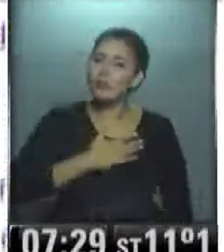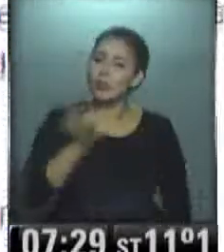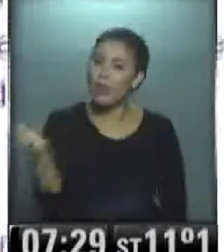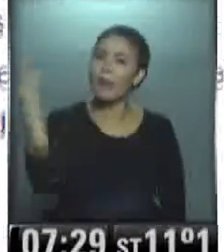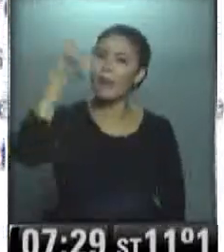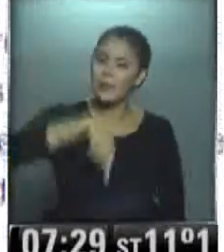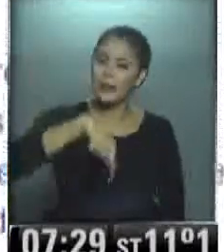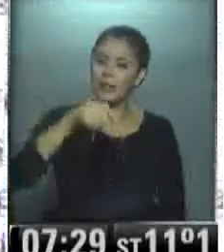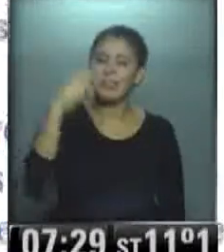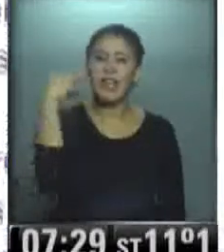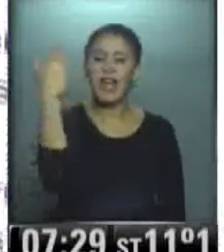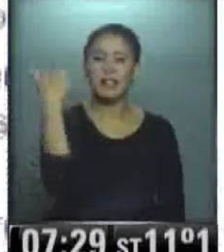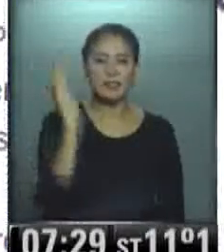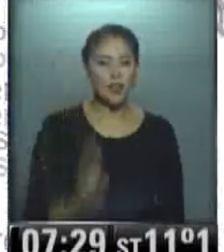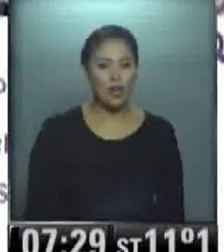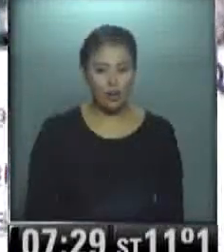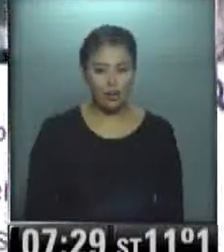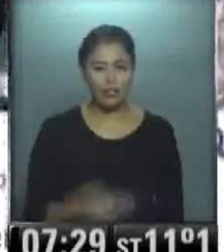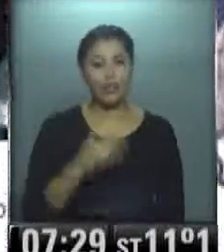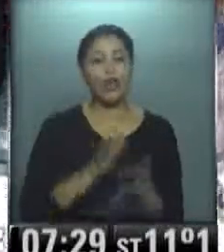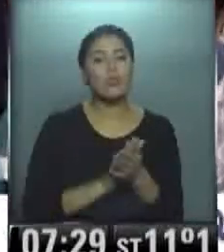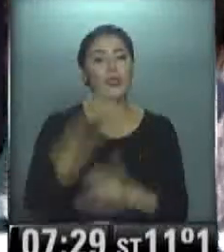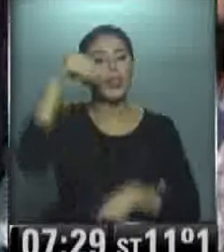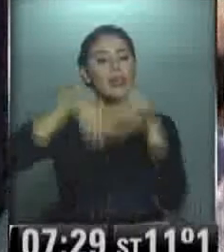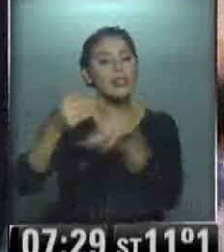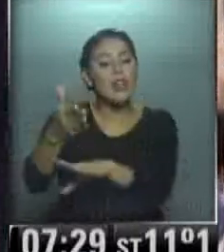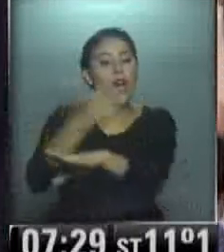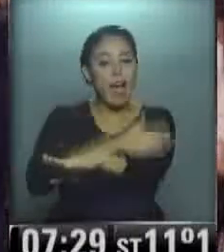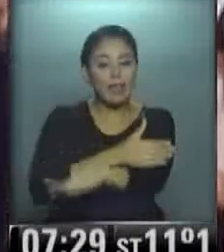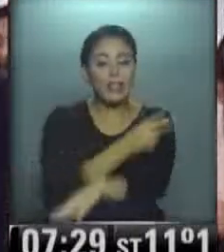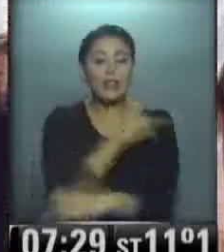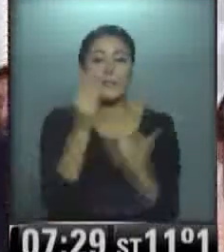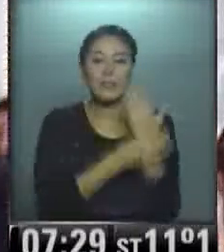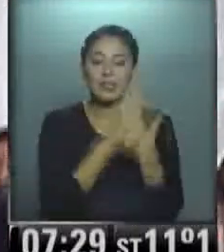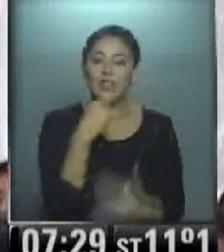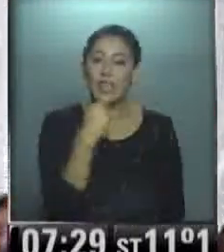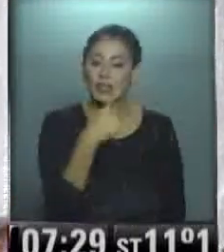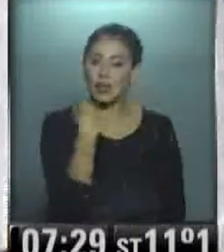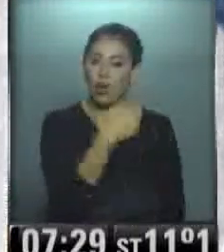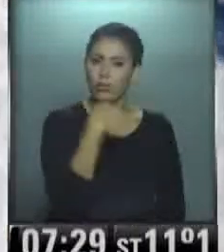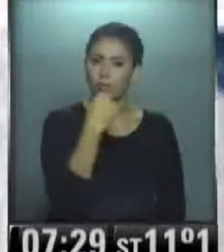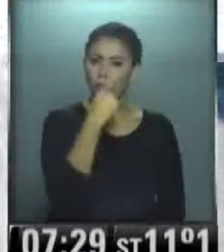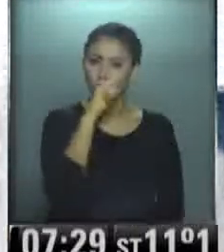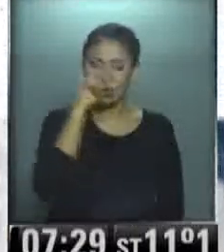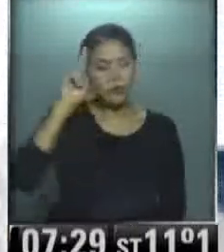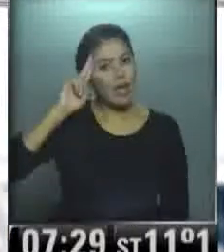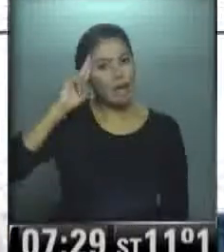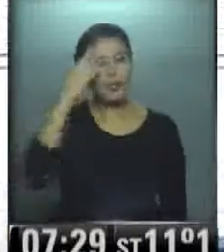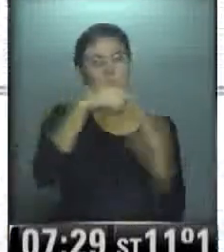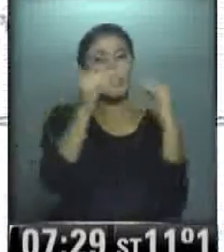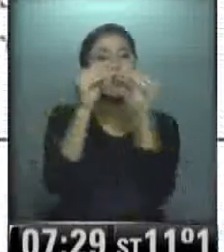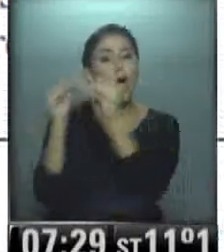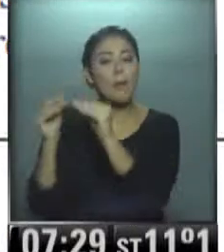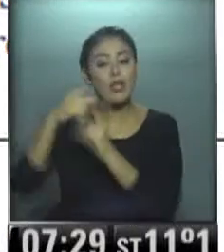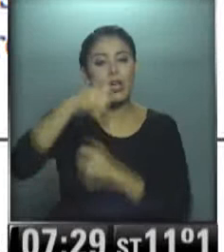a esta Asamblea del Congreso al referirse a las precandidaturas del kirchnerismo. Capitanich aseguró que vamos a ser muy respetuosos con los compañeros que